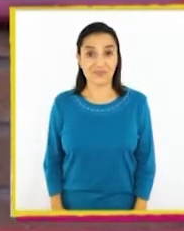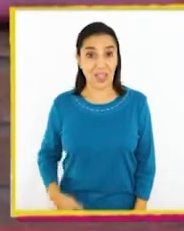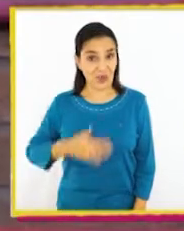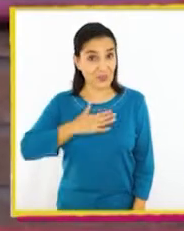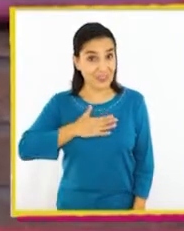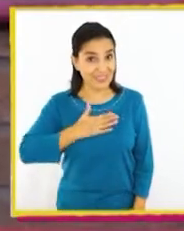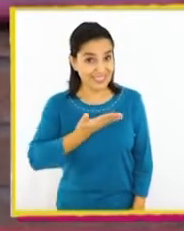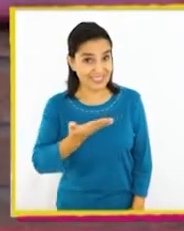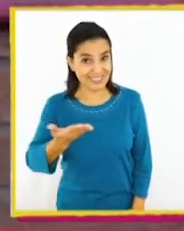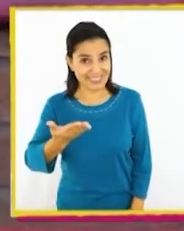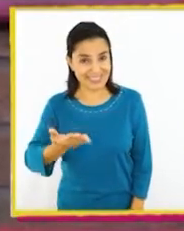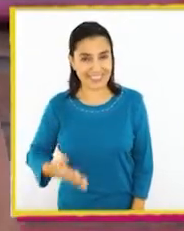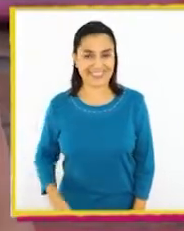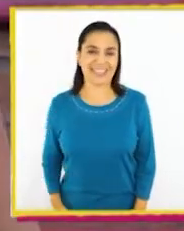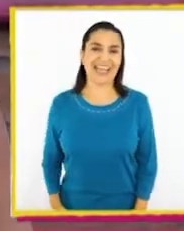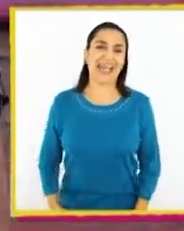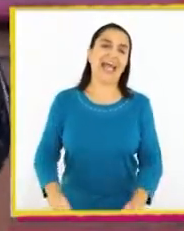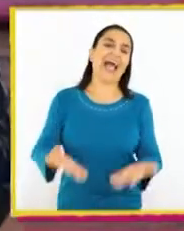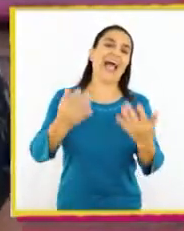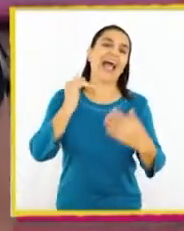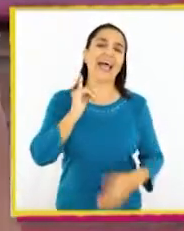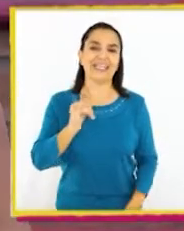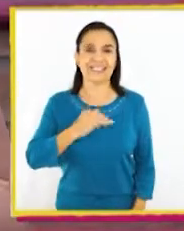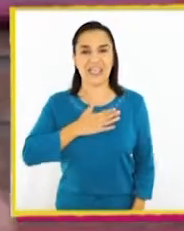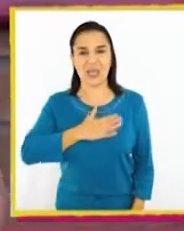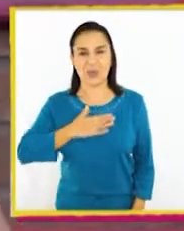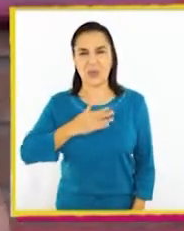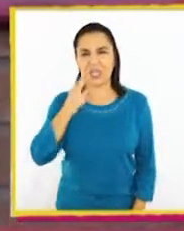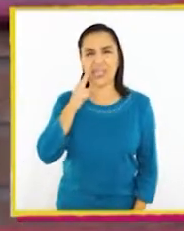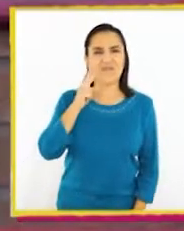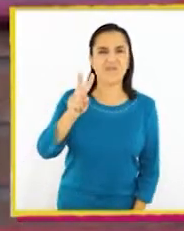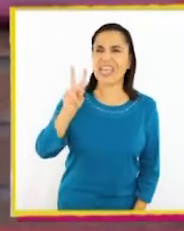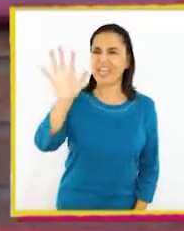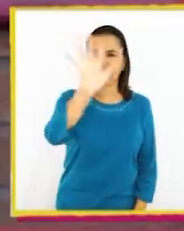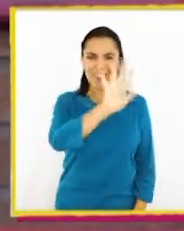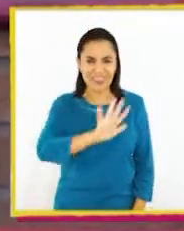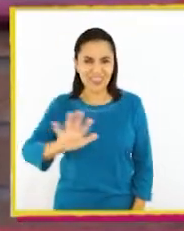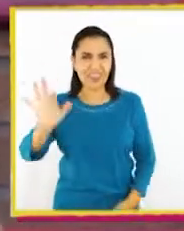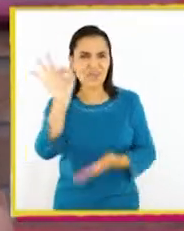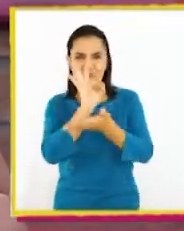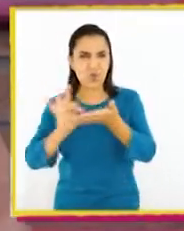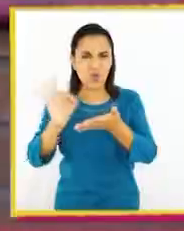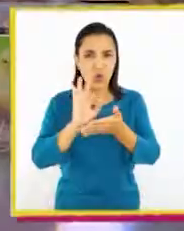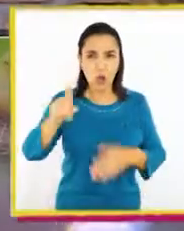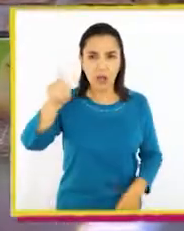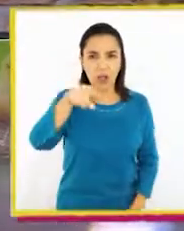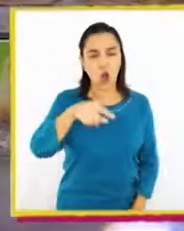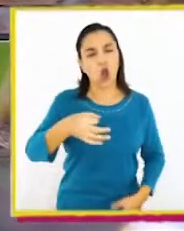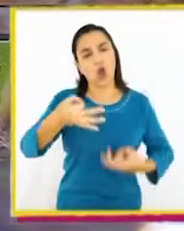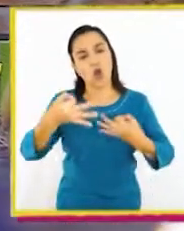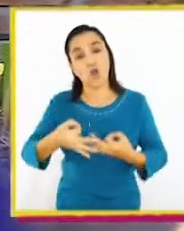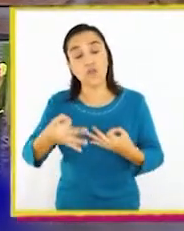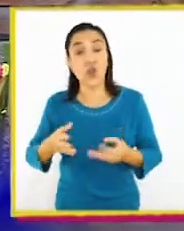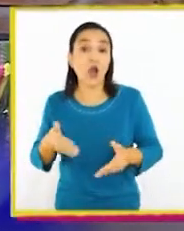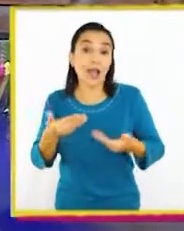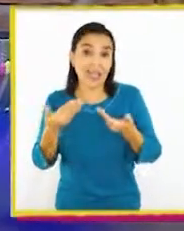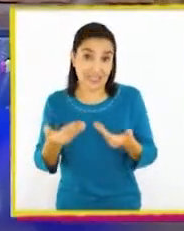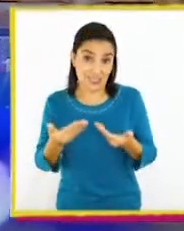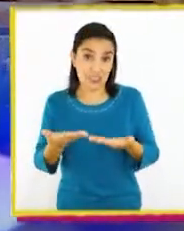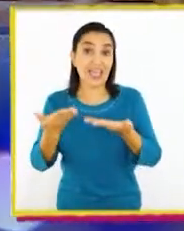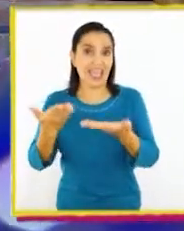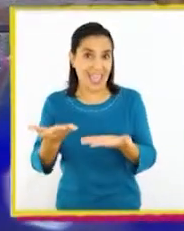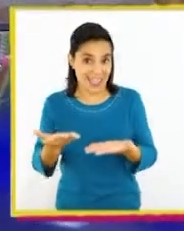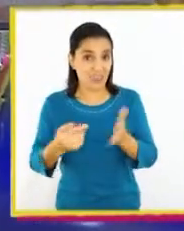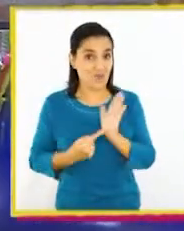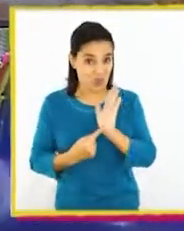¿Les gustó? ¡Ay, claro! ¿Les gustaría ver cómo queda el dibujo que hacen con sus dedos? ¡Obvio! Entonces,